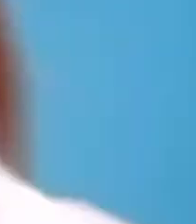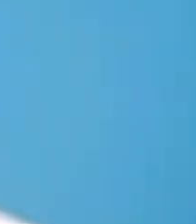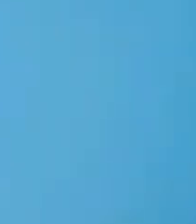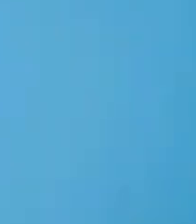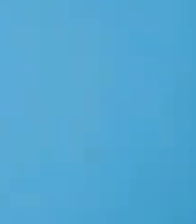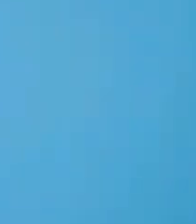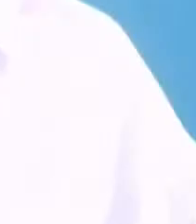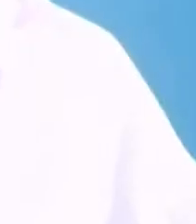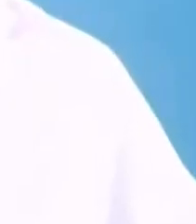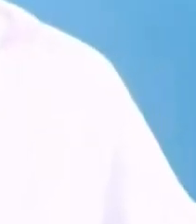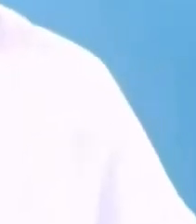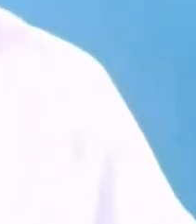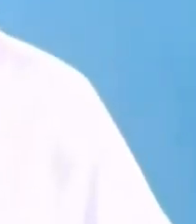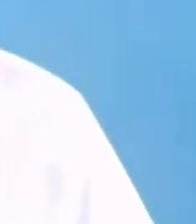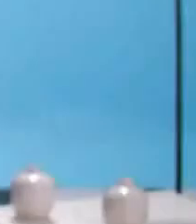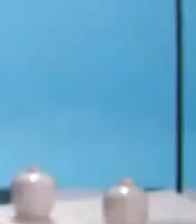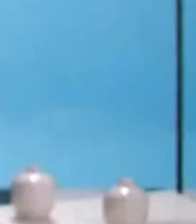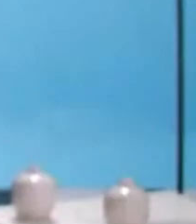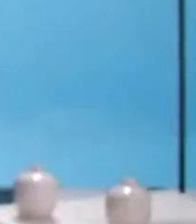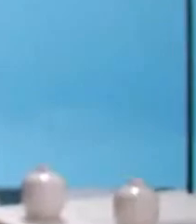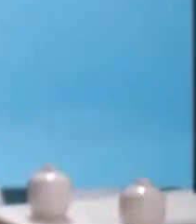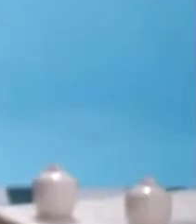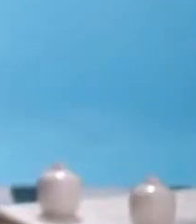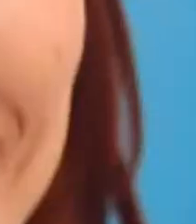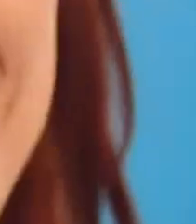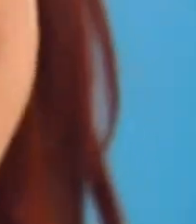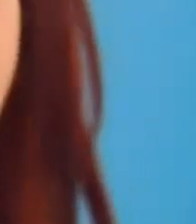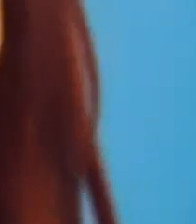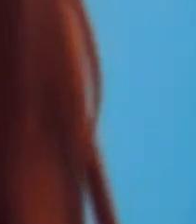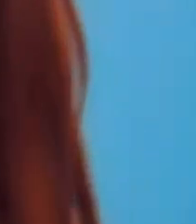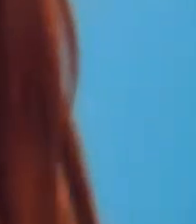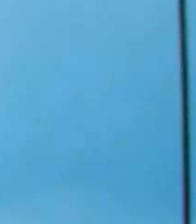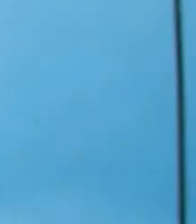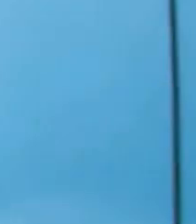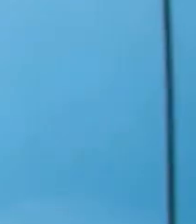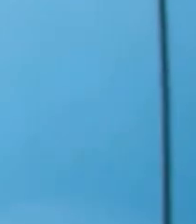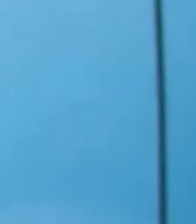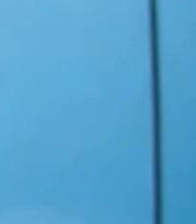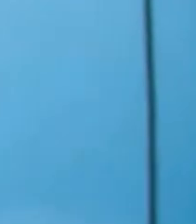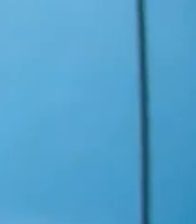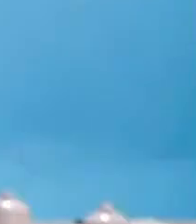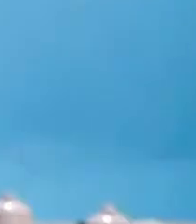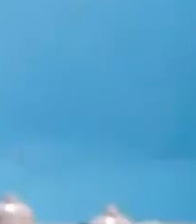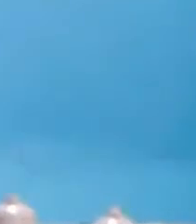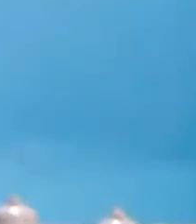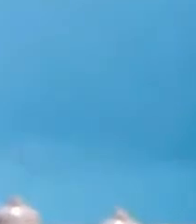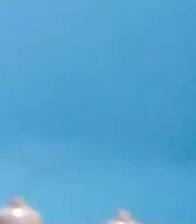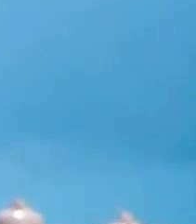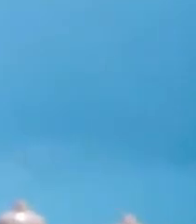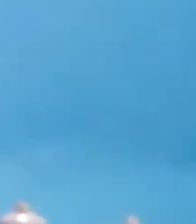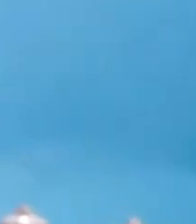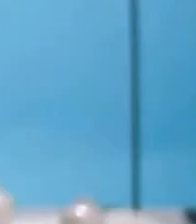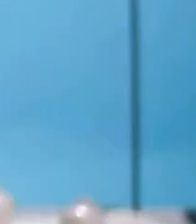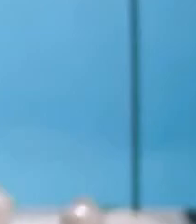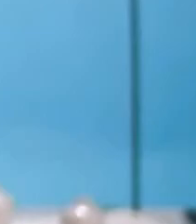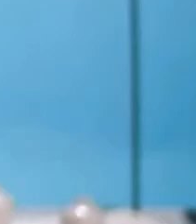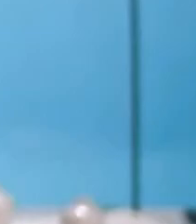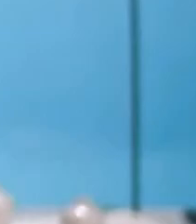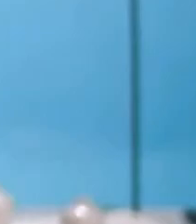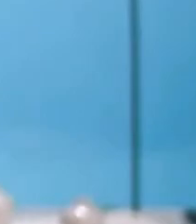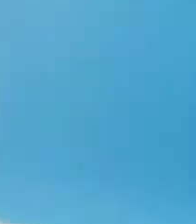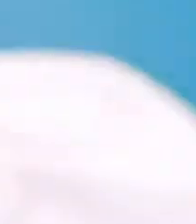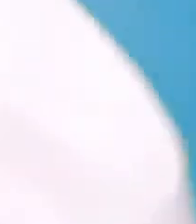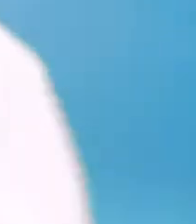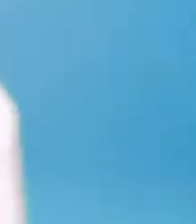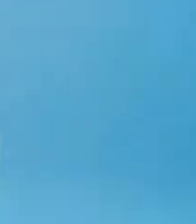sonreír con el corazón Pero esa sonrisa hay que cuidarla Ten dientes blancos, fuertes y sanos Lavándolo tres veces al día Después de